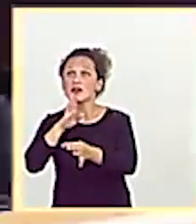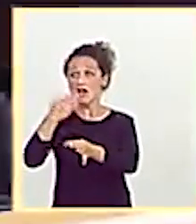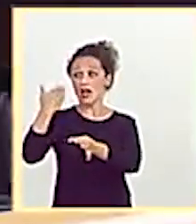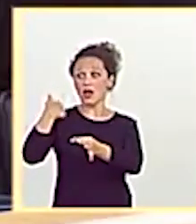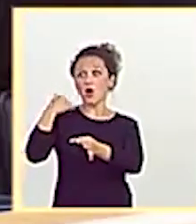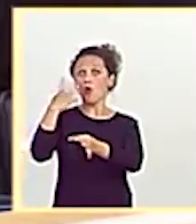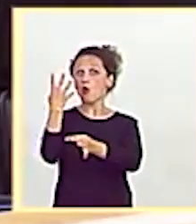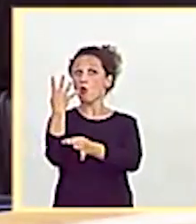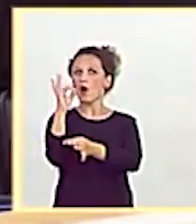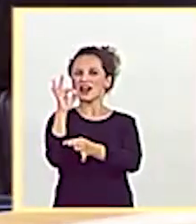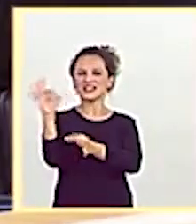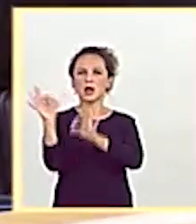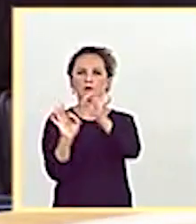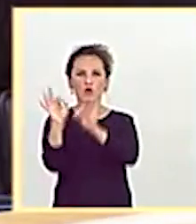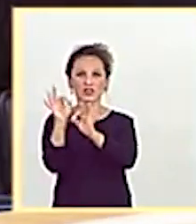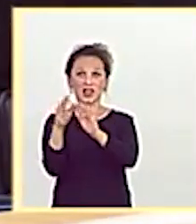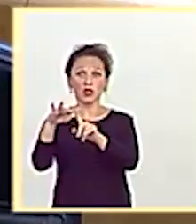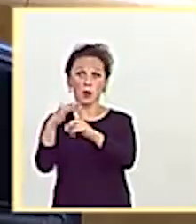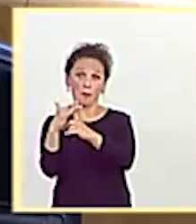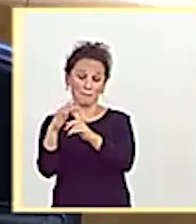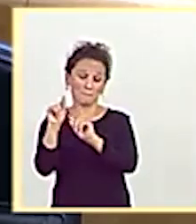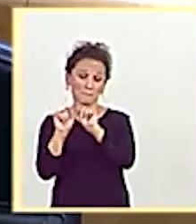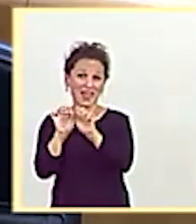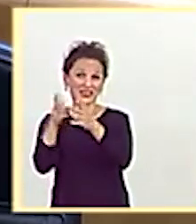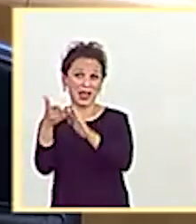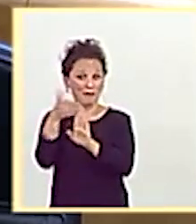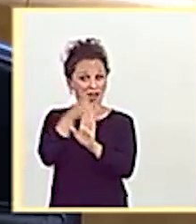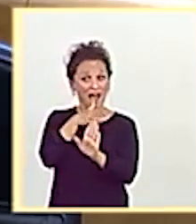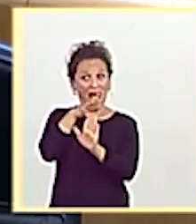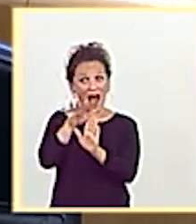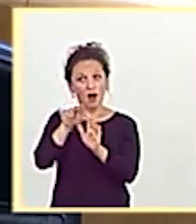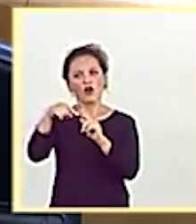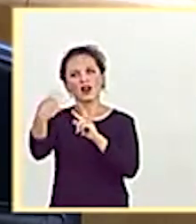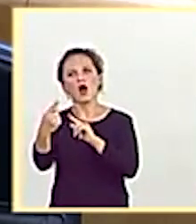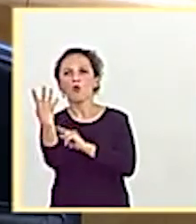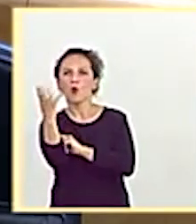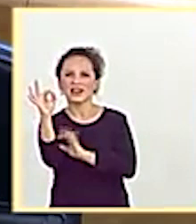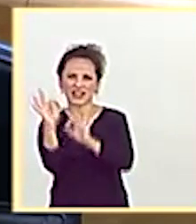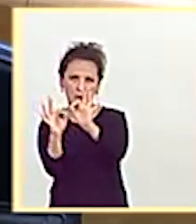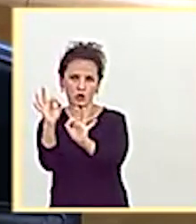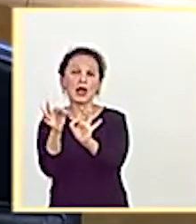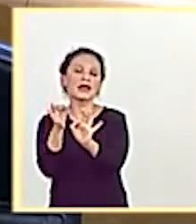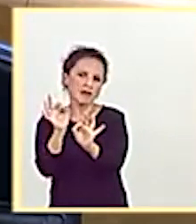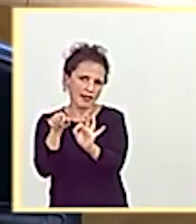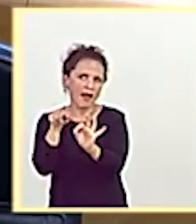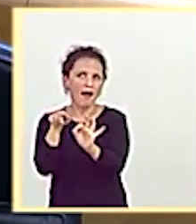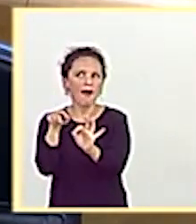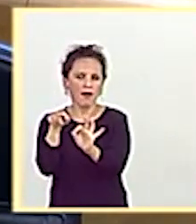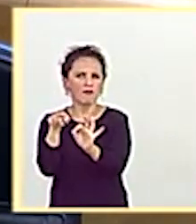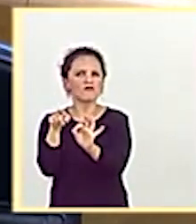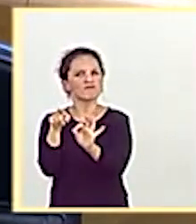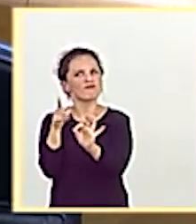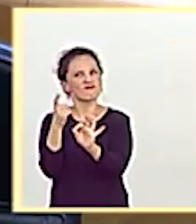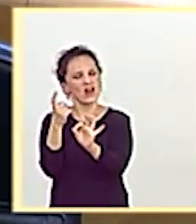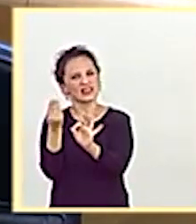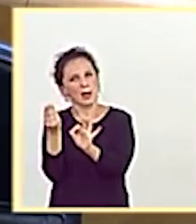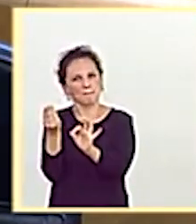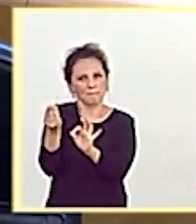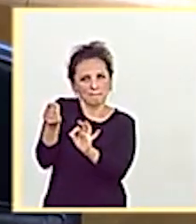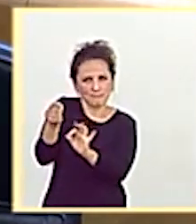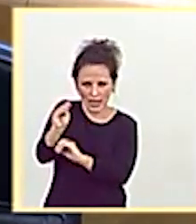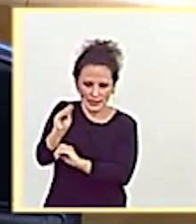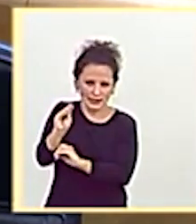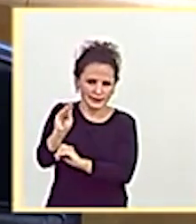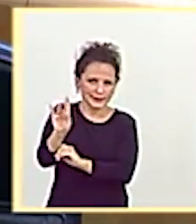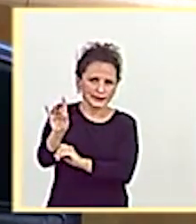anterioridad a la pandemia. Es cierto que aquí aún queda un porcentaje importante de reposición. Y, como